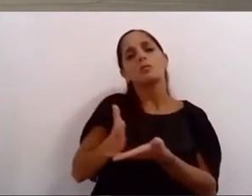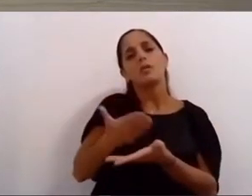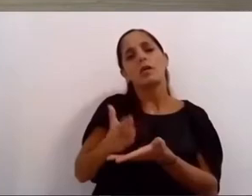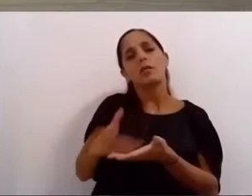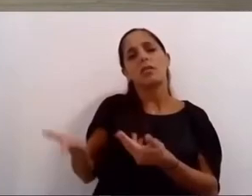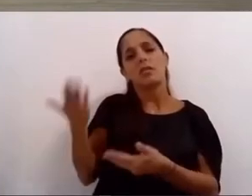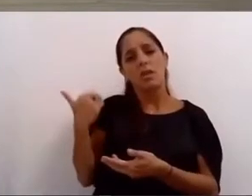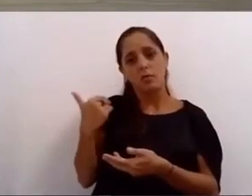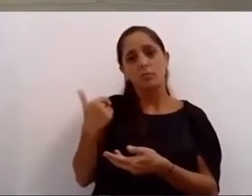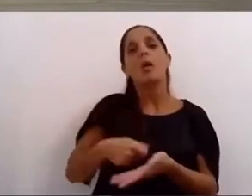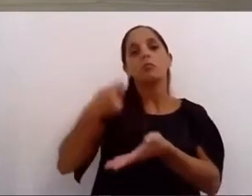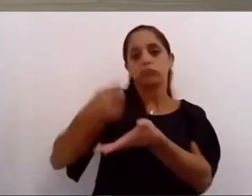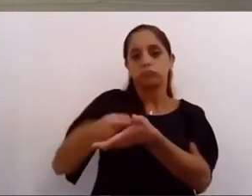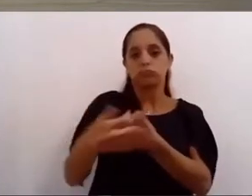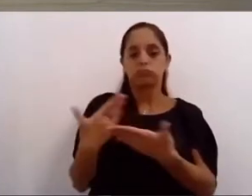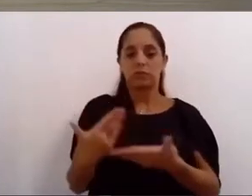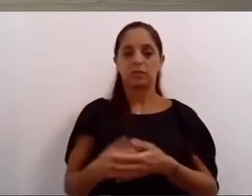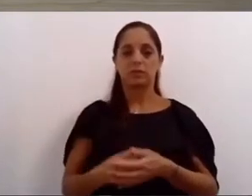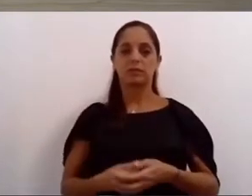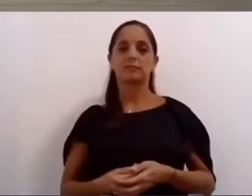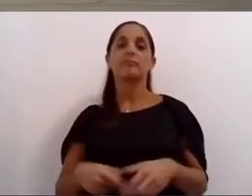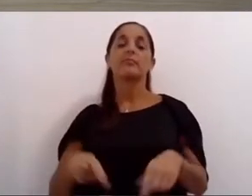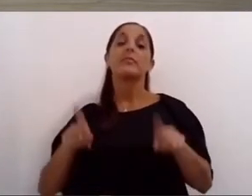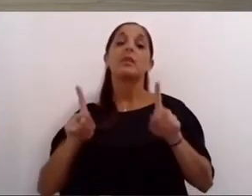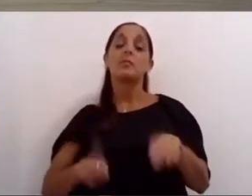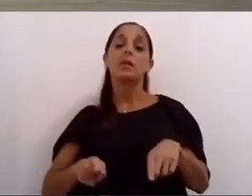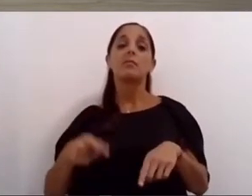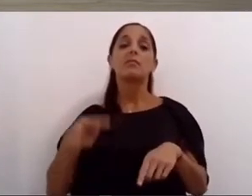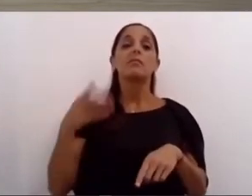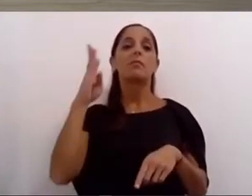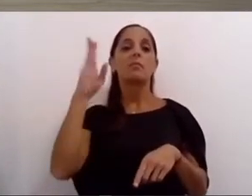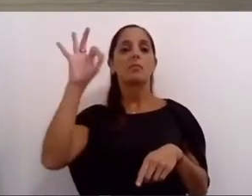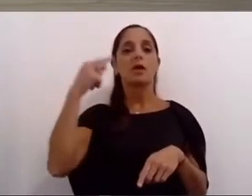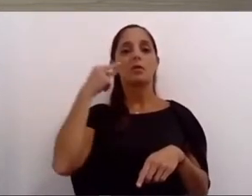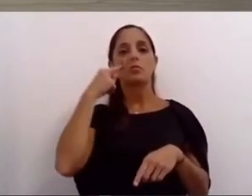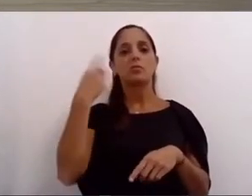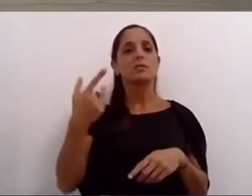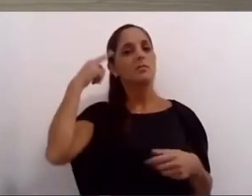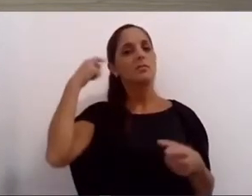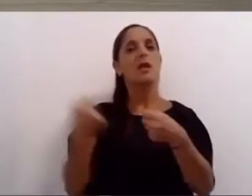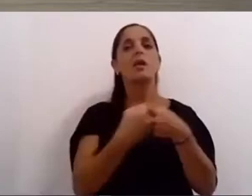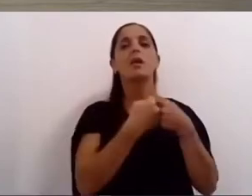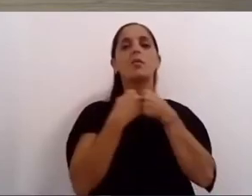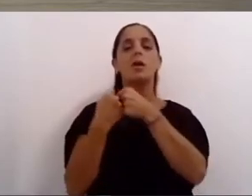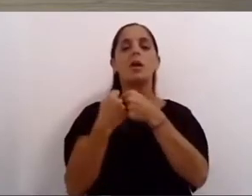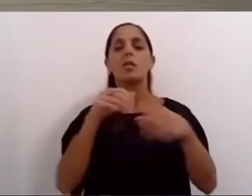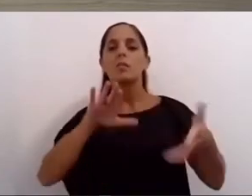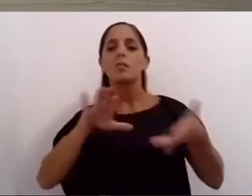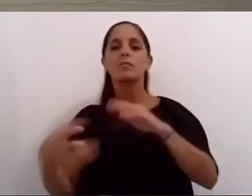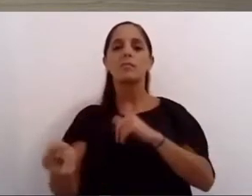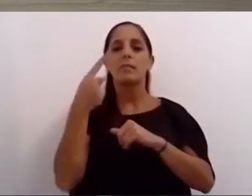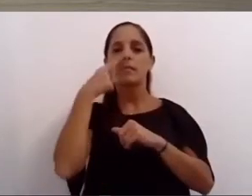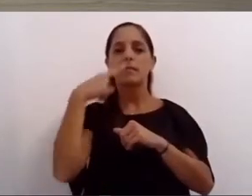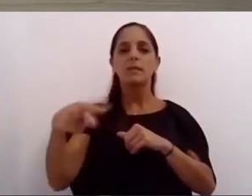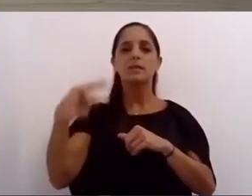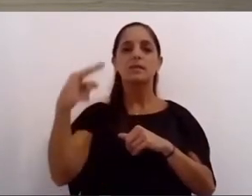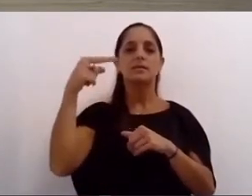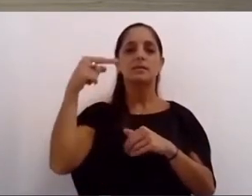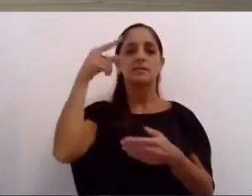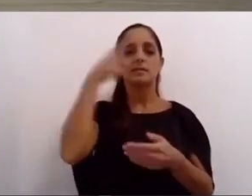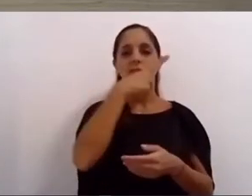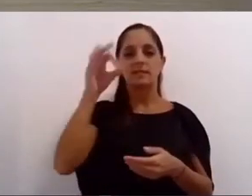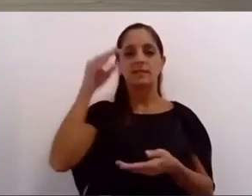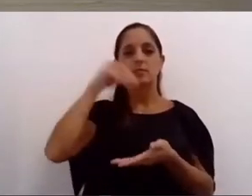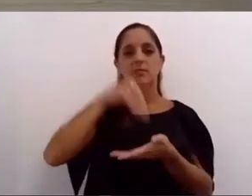municipio a su vez acordamos con el Banco Municipal el refinanciamiento de aproximadamente 1.100 millones de pesos que se debían